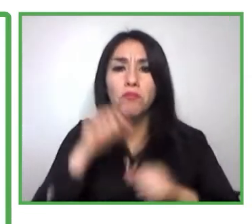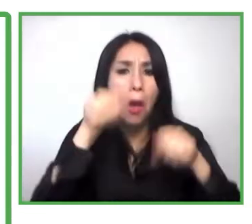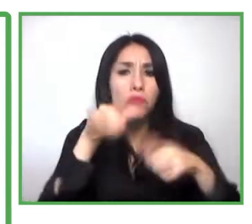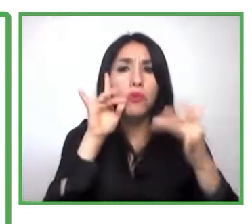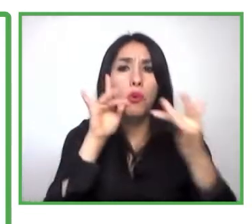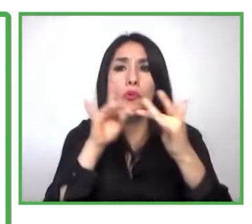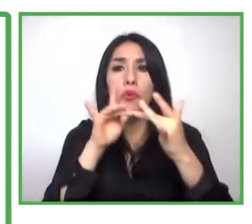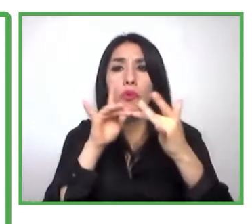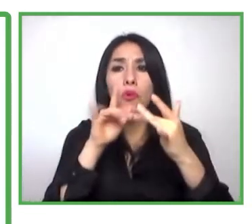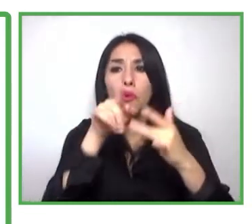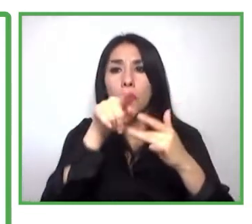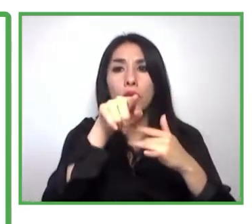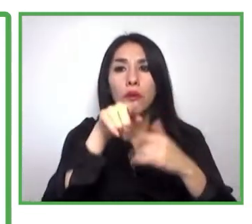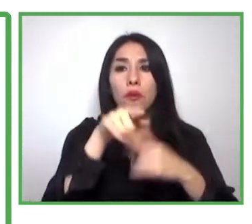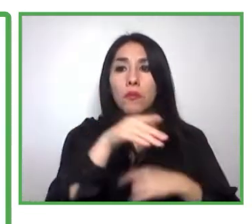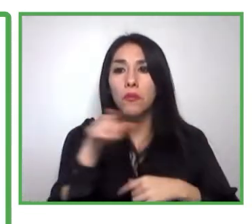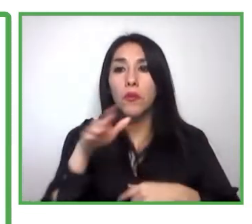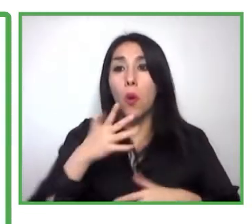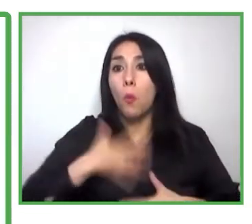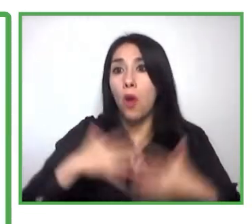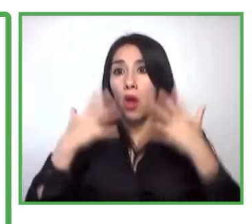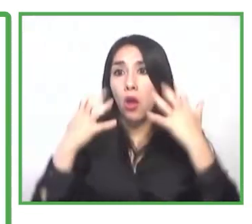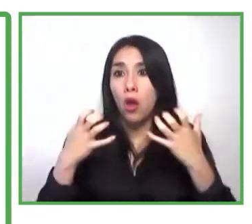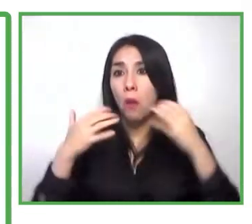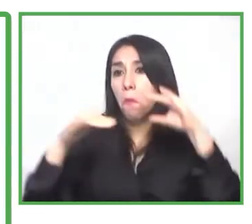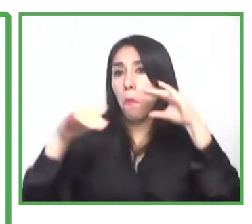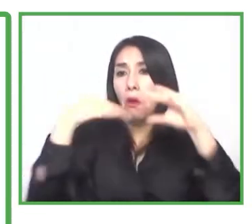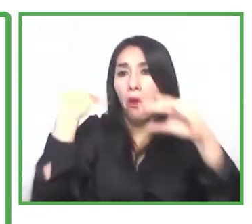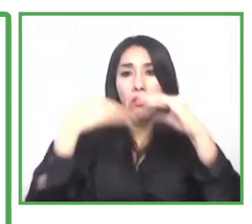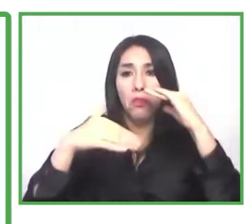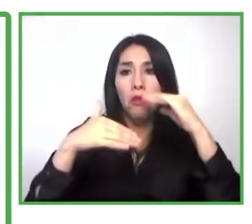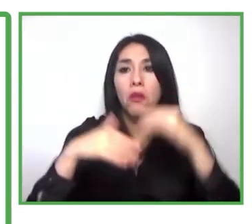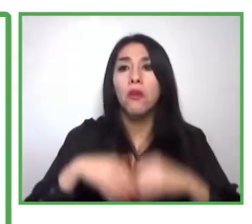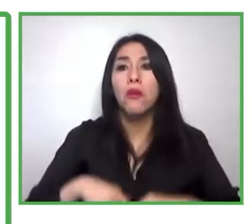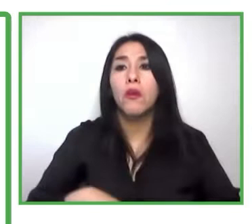contacto arroba talento inclusivo punto com y mi correo personal